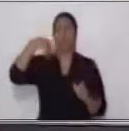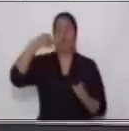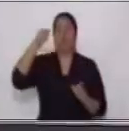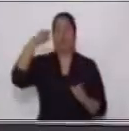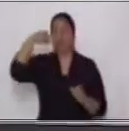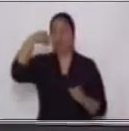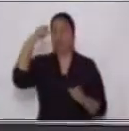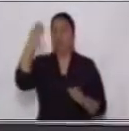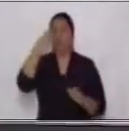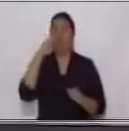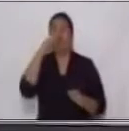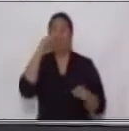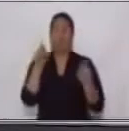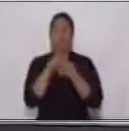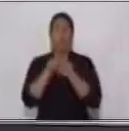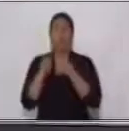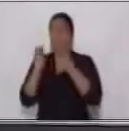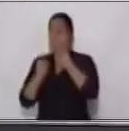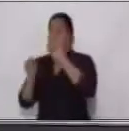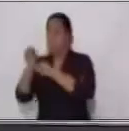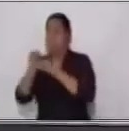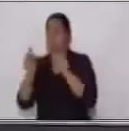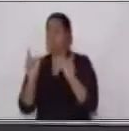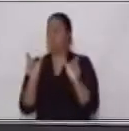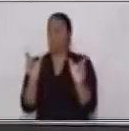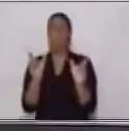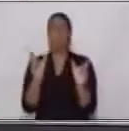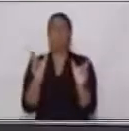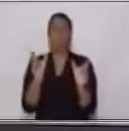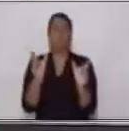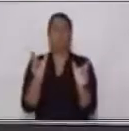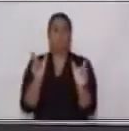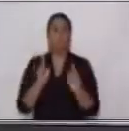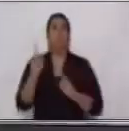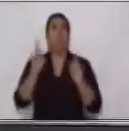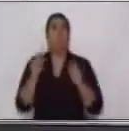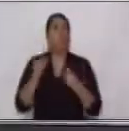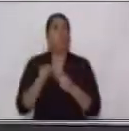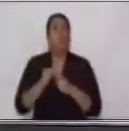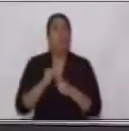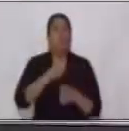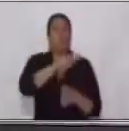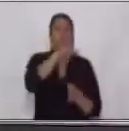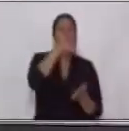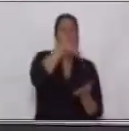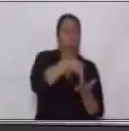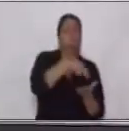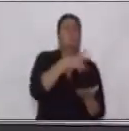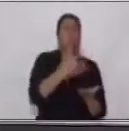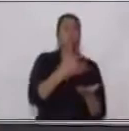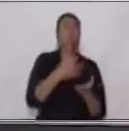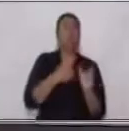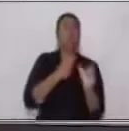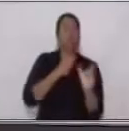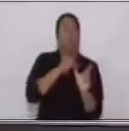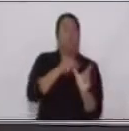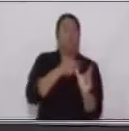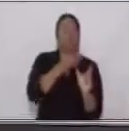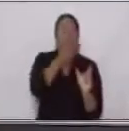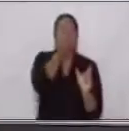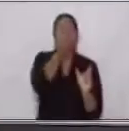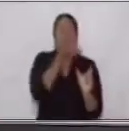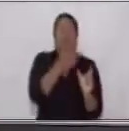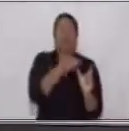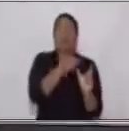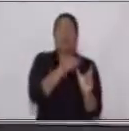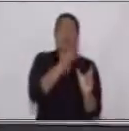al núcleo del sujeto? Muy bien, manzana, núcleo del sujeto y en este